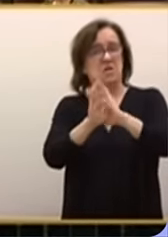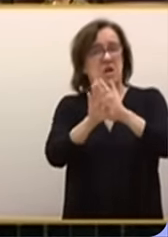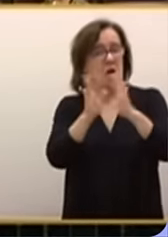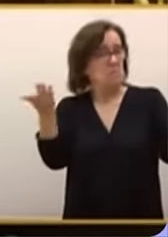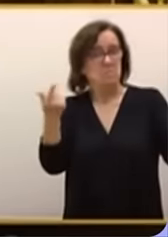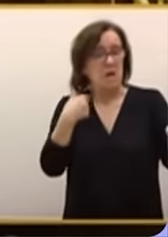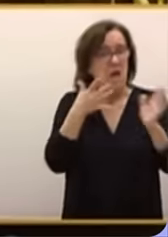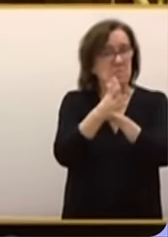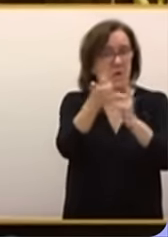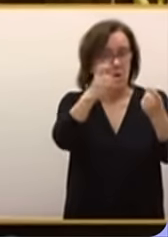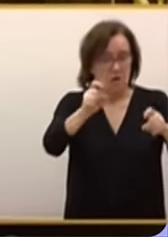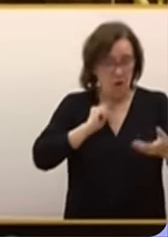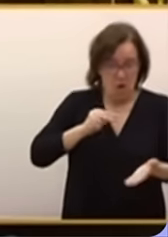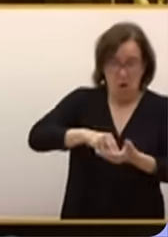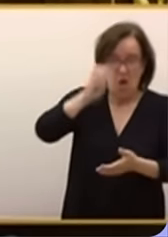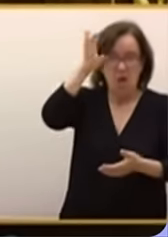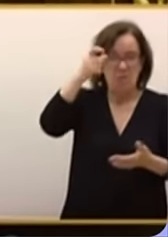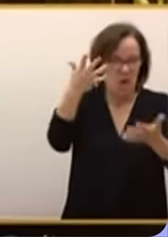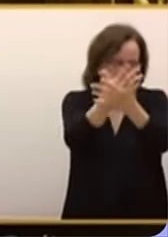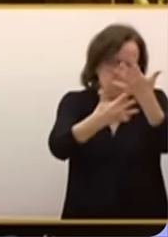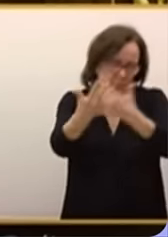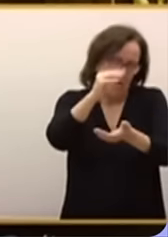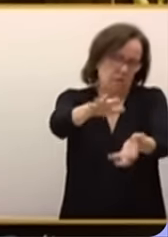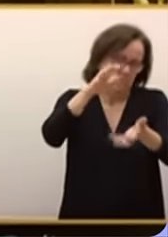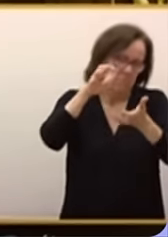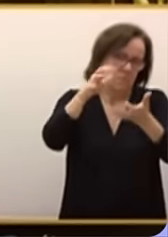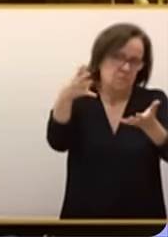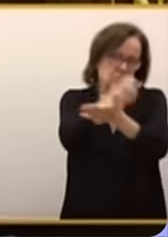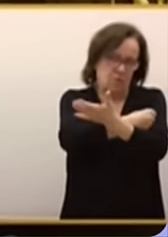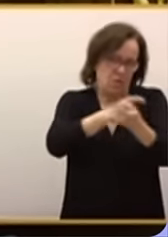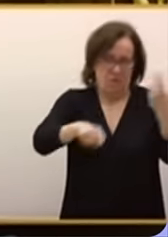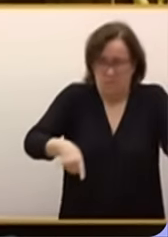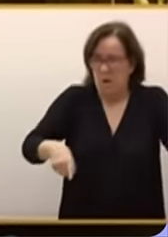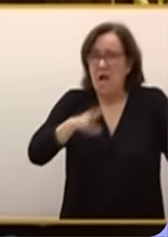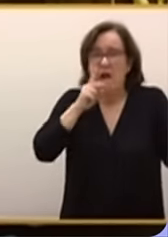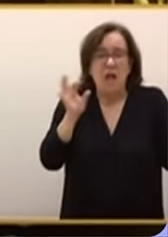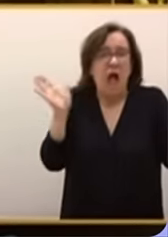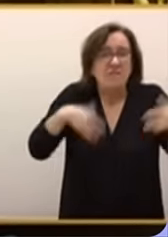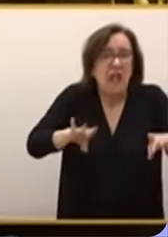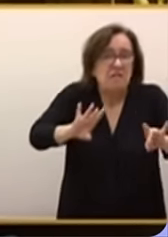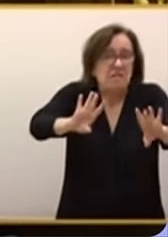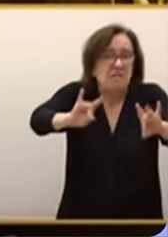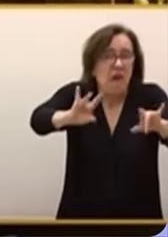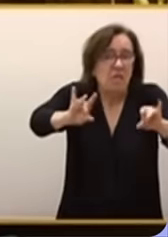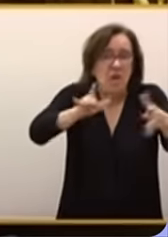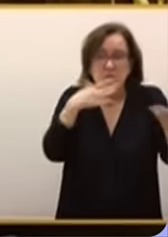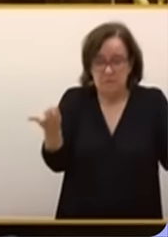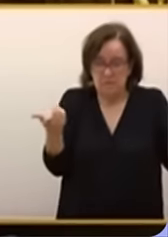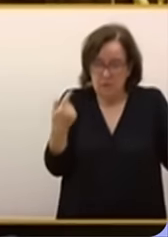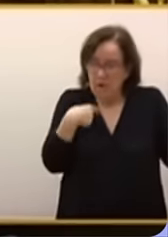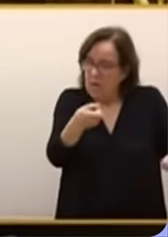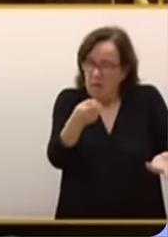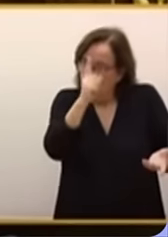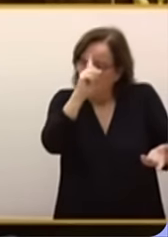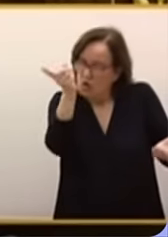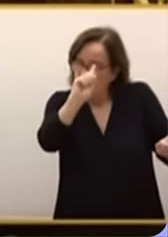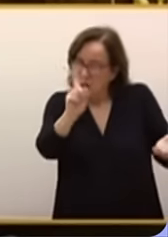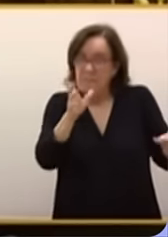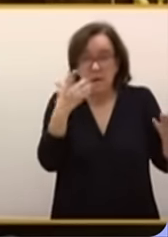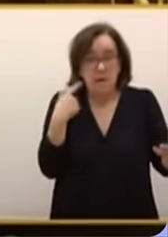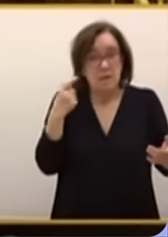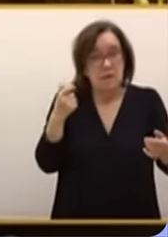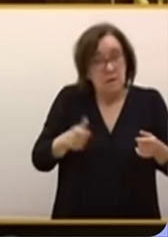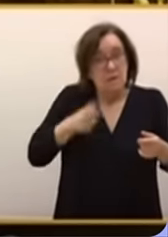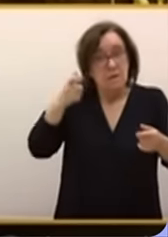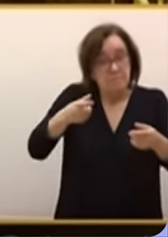ofrecerlas. Su comparecencia de hoy lo mezcla todo. ¿Para qué? Para no tener que hablar de nada. Pero hay algo de lo que no se da cuenta. Cuanto más tiempo